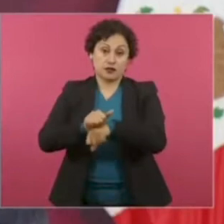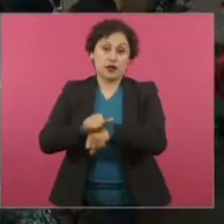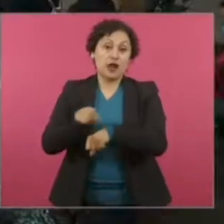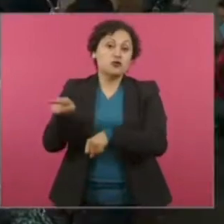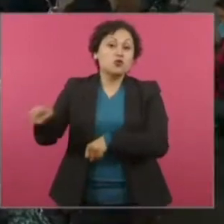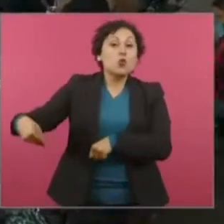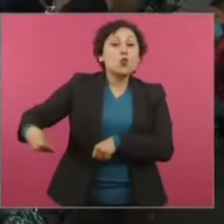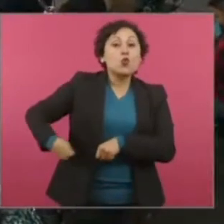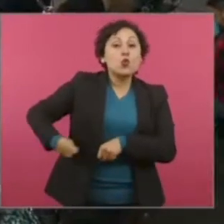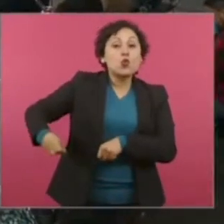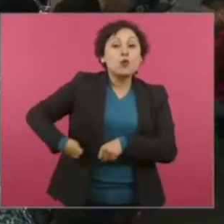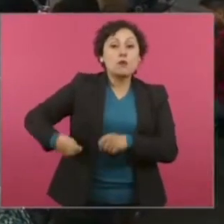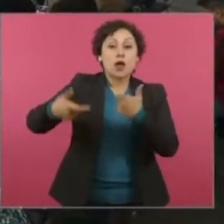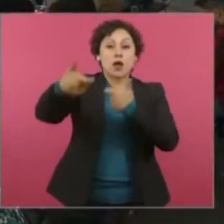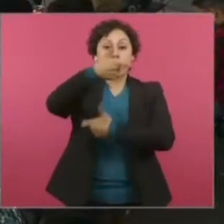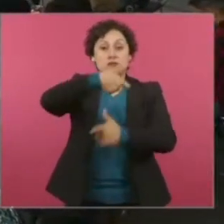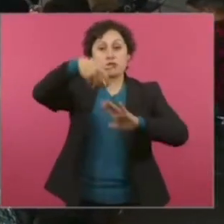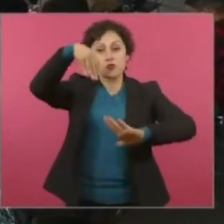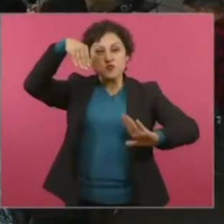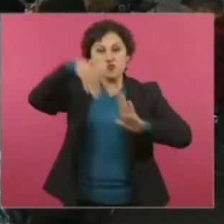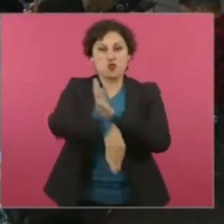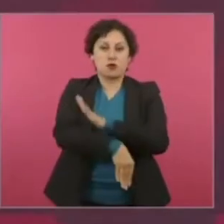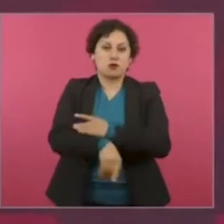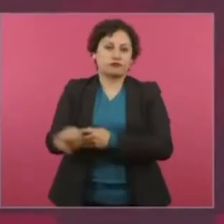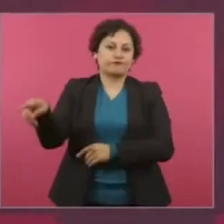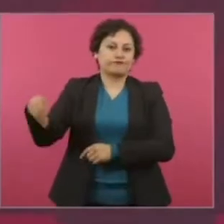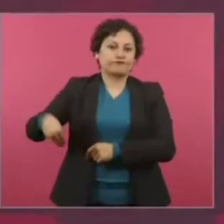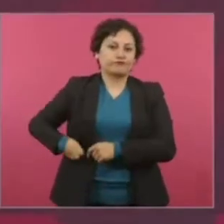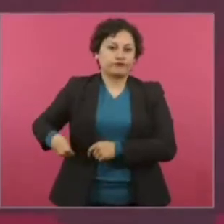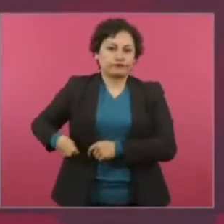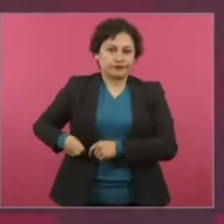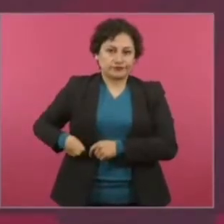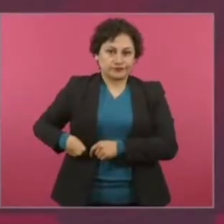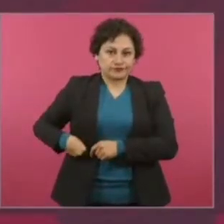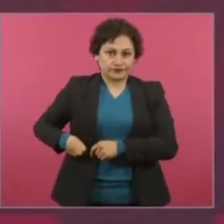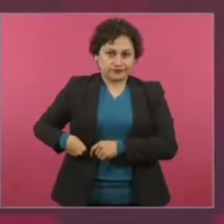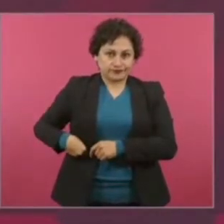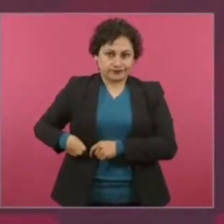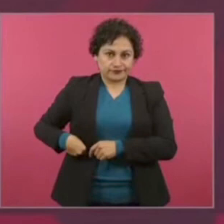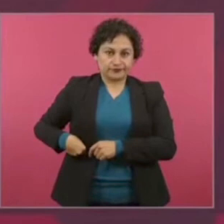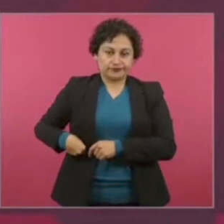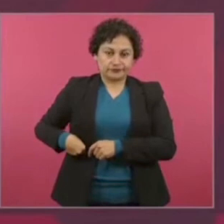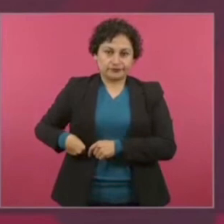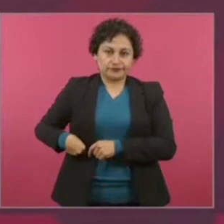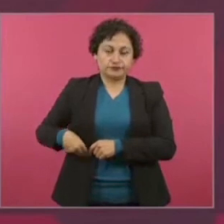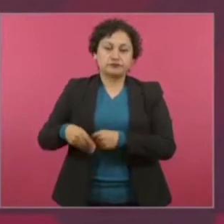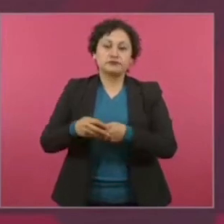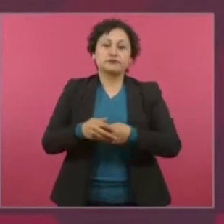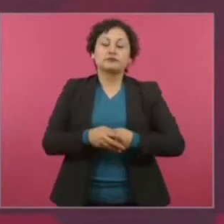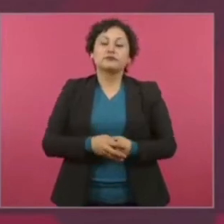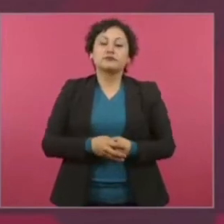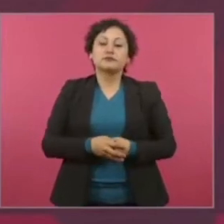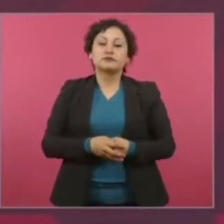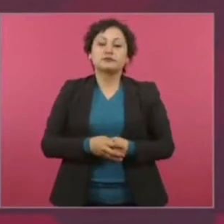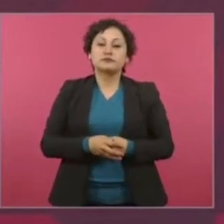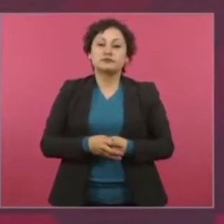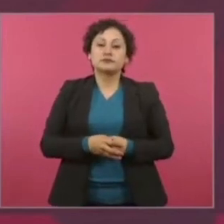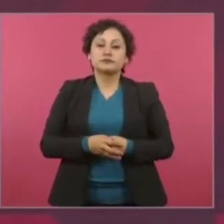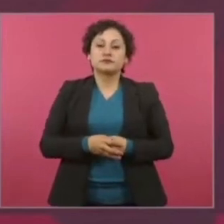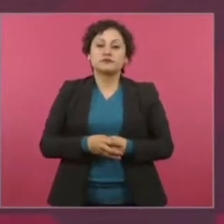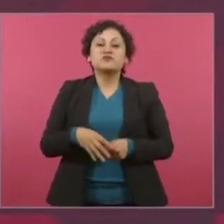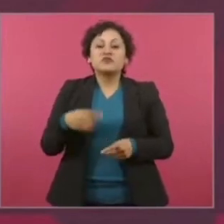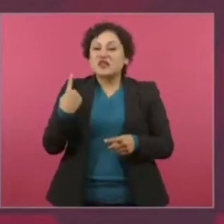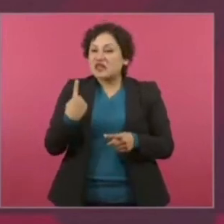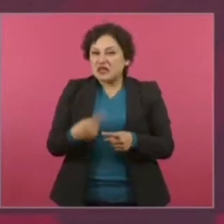ese país en lo económico, los de la